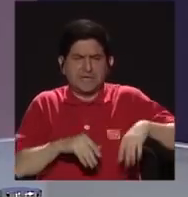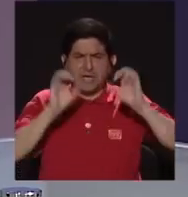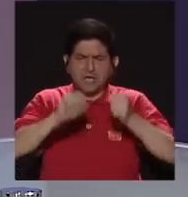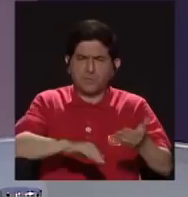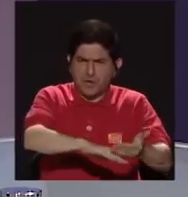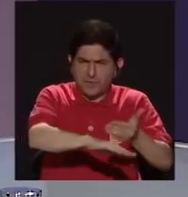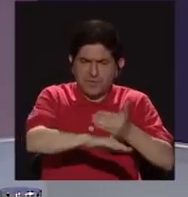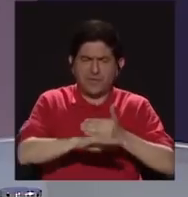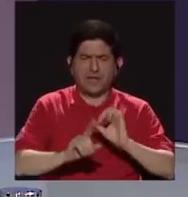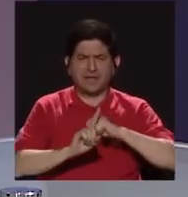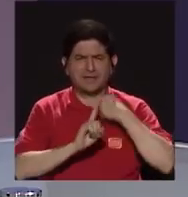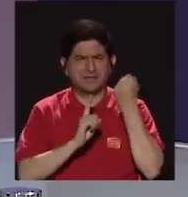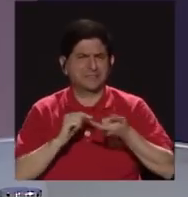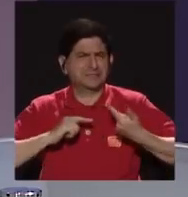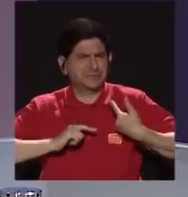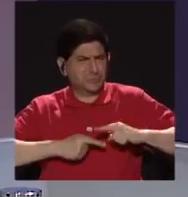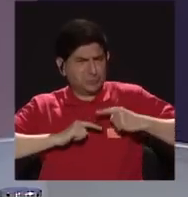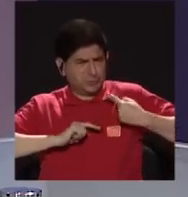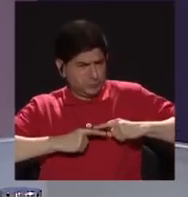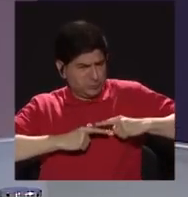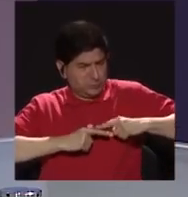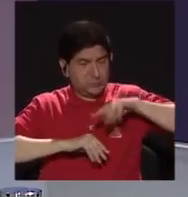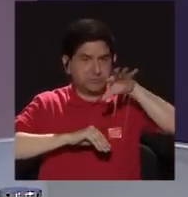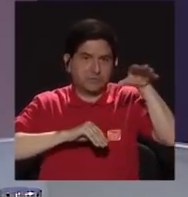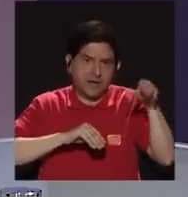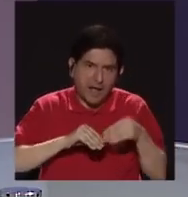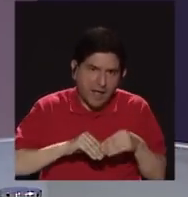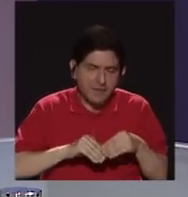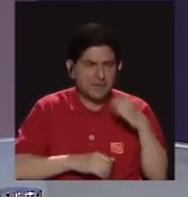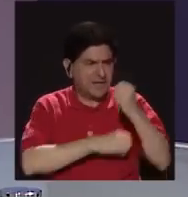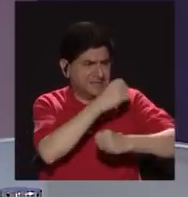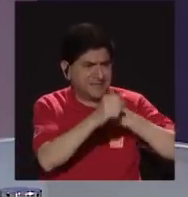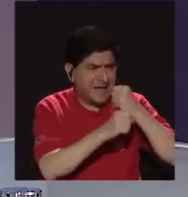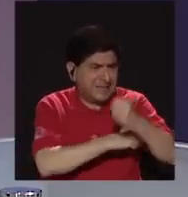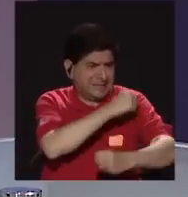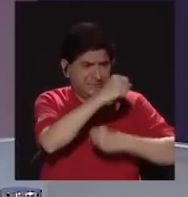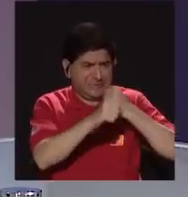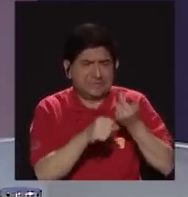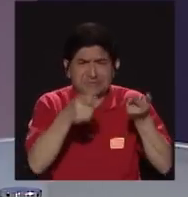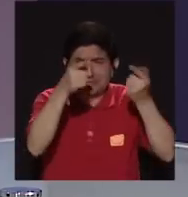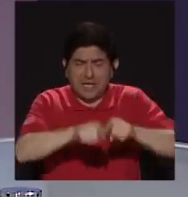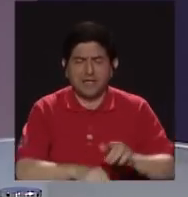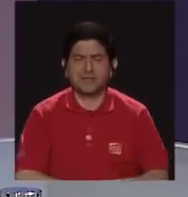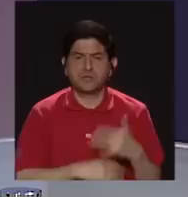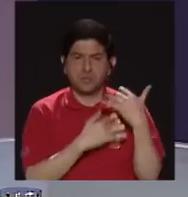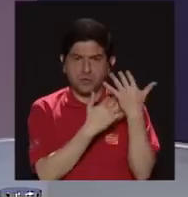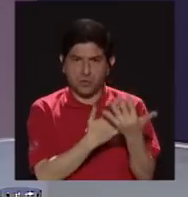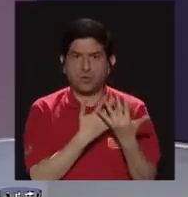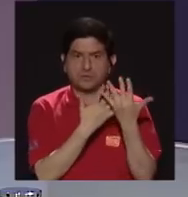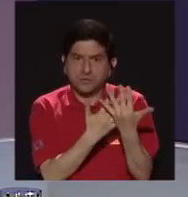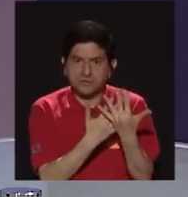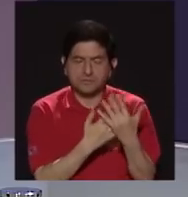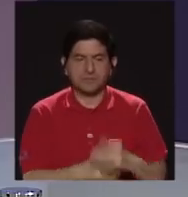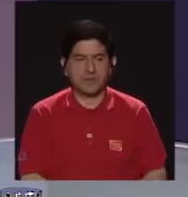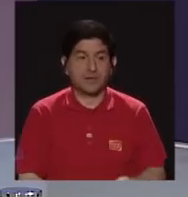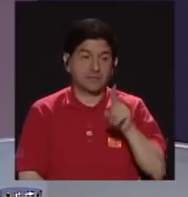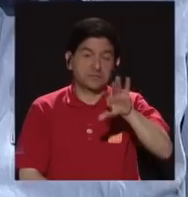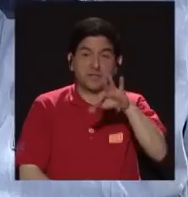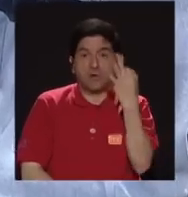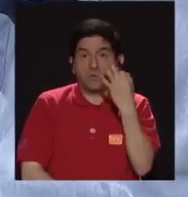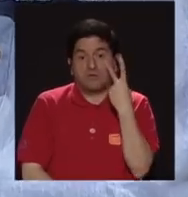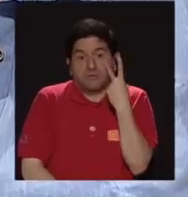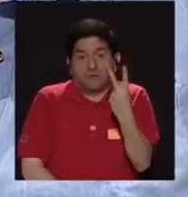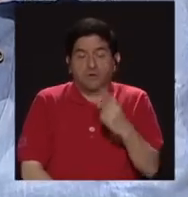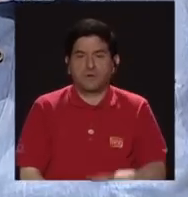de este dolor, bueno, además de décadas. La esperanza, pues, esa sería una forma de